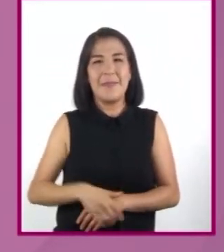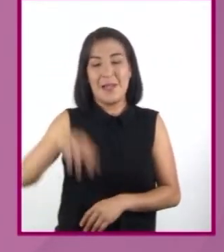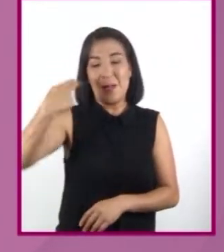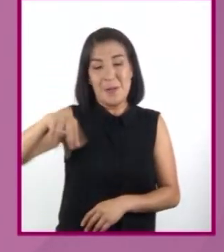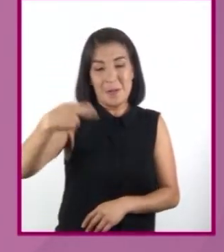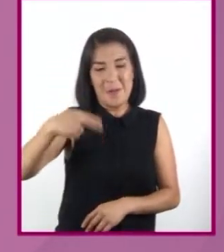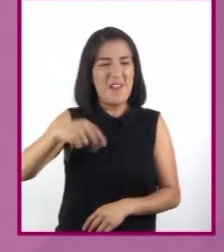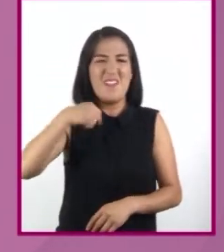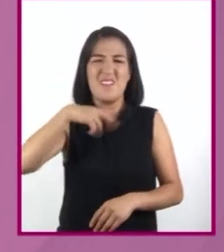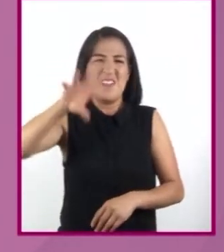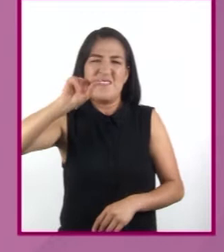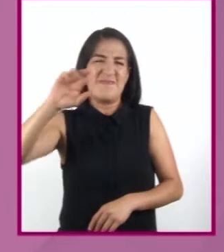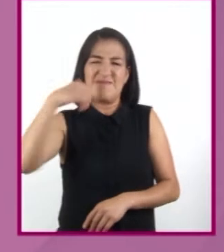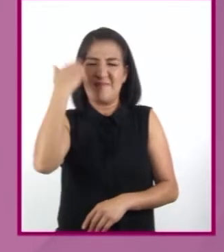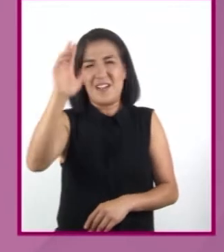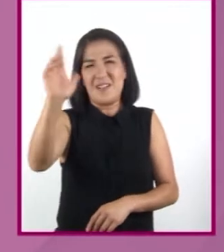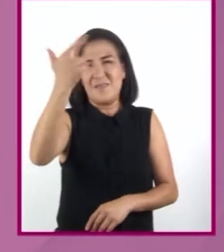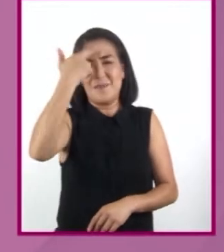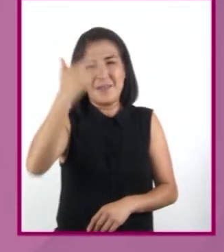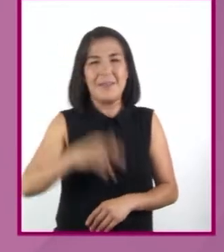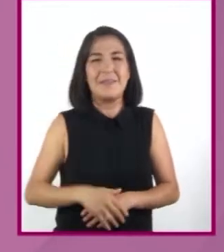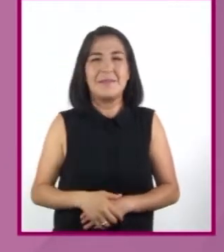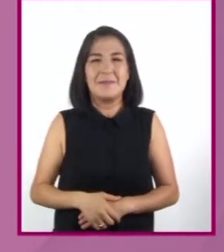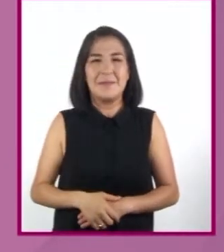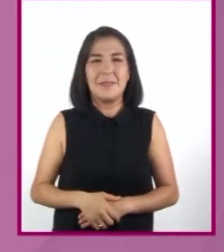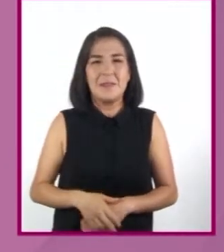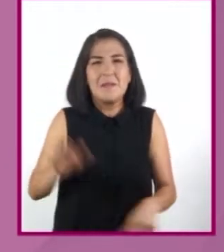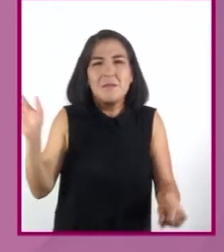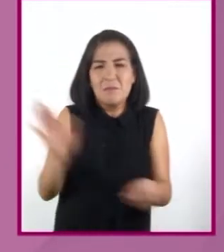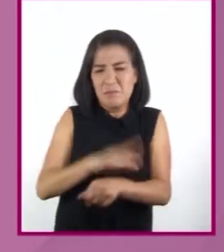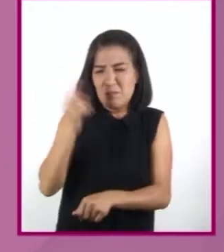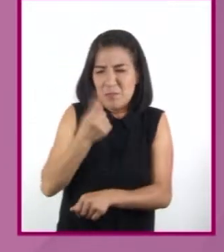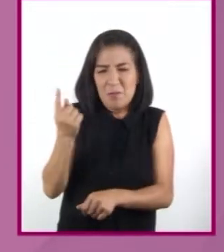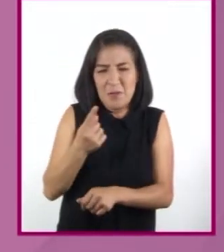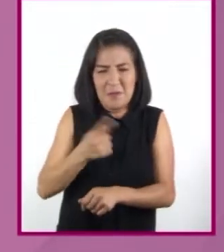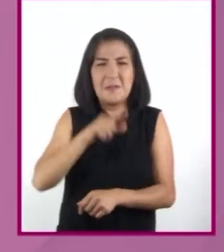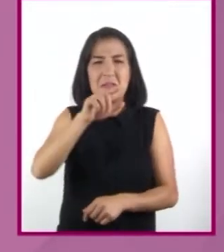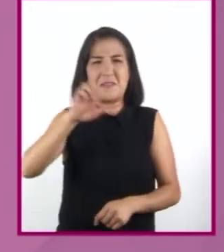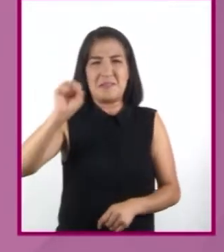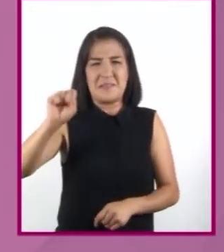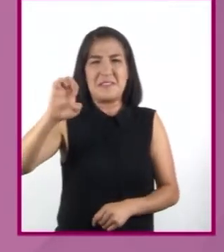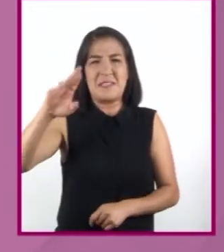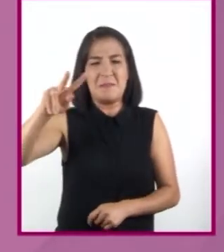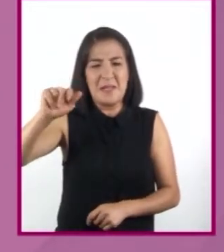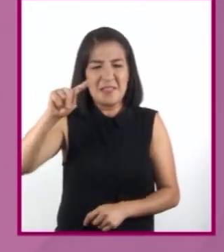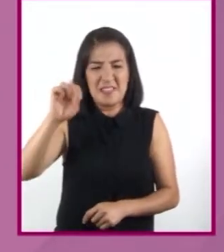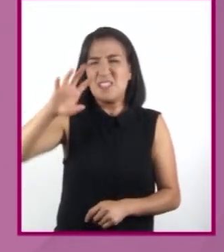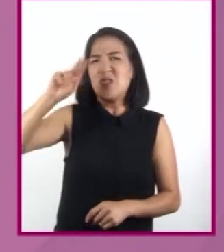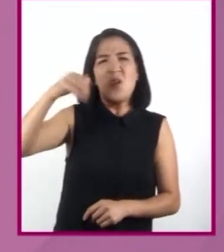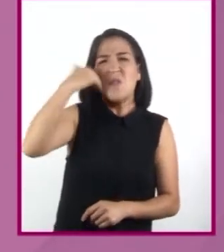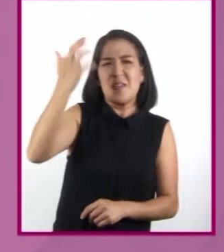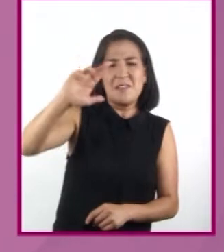nombre no quiero acordarme, ¿por qué Cervantes no quiere acordarse?